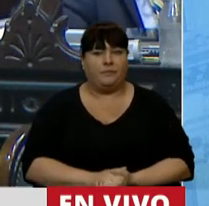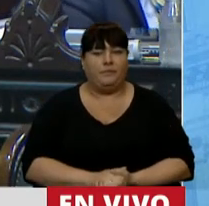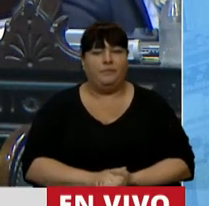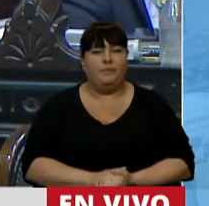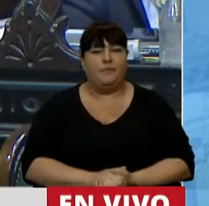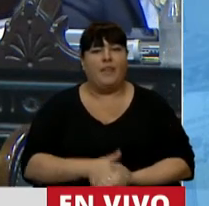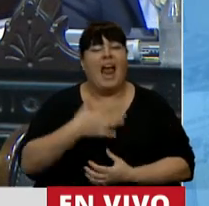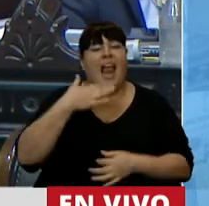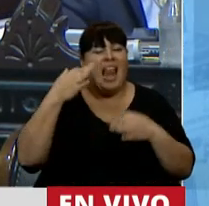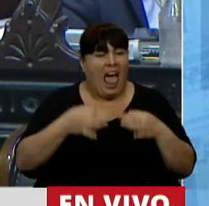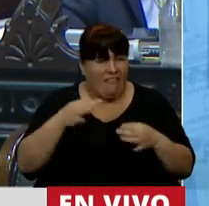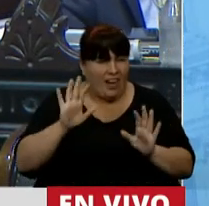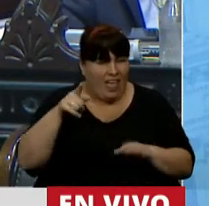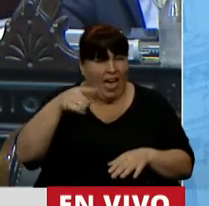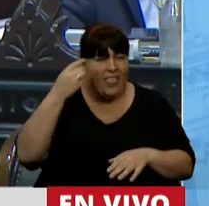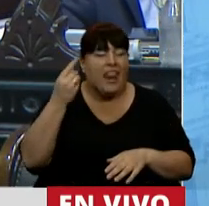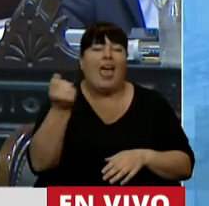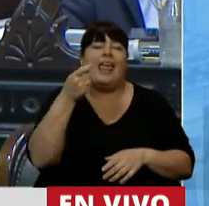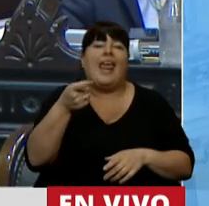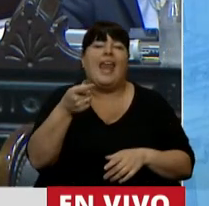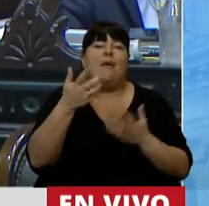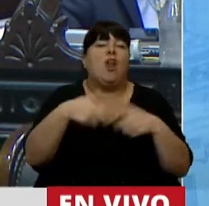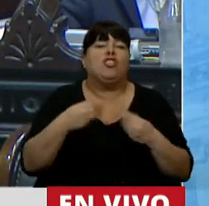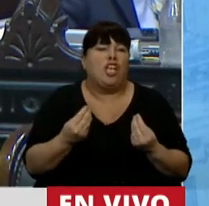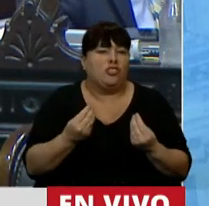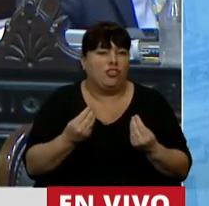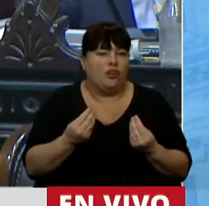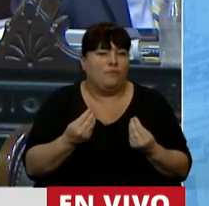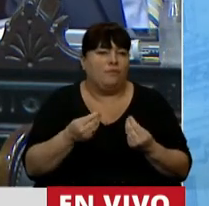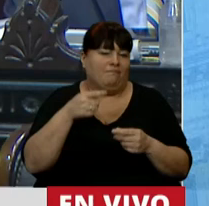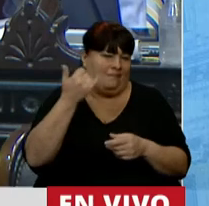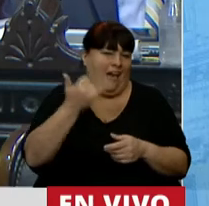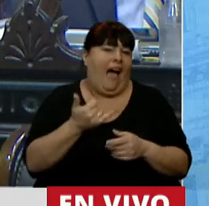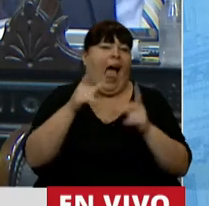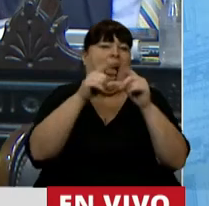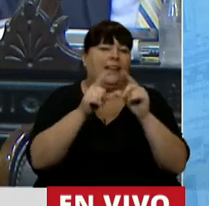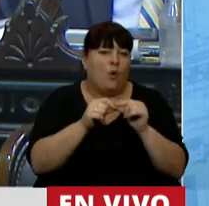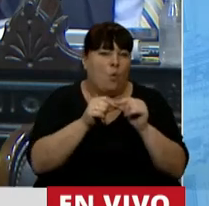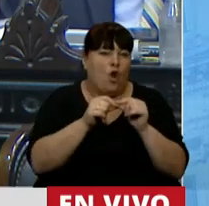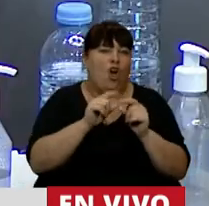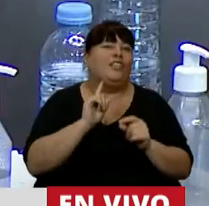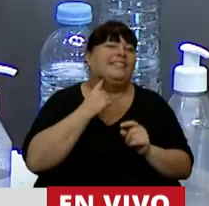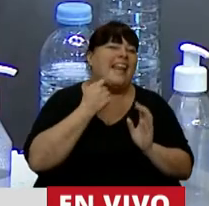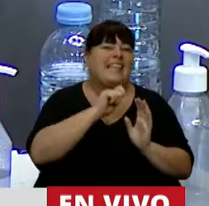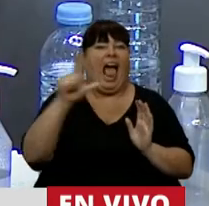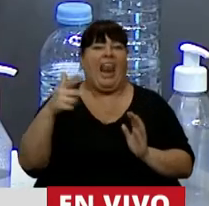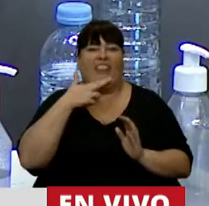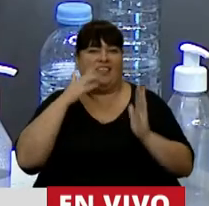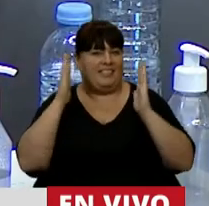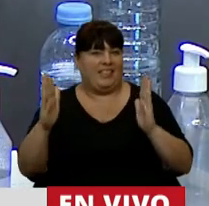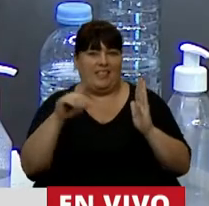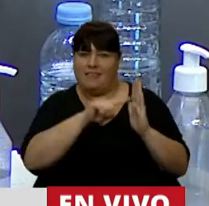La verdadera intención, Presidente, que tiene este proyecto se encuentra en los artículos del 13 al 17.